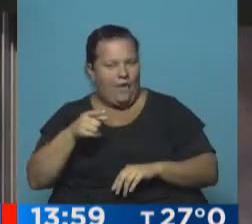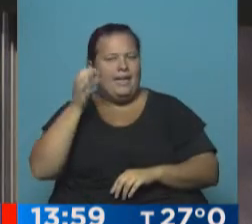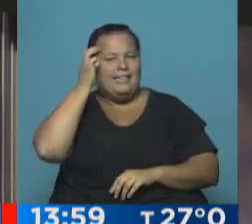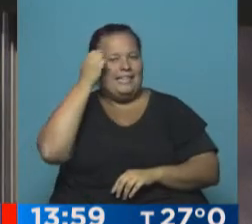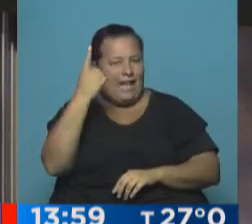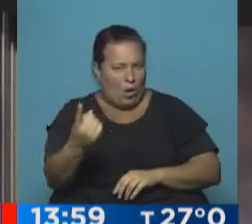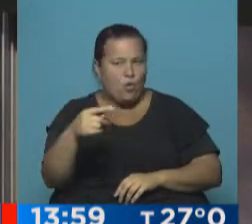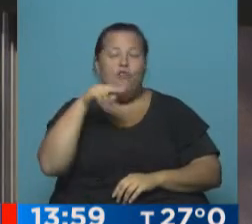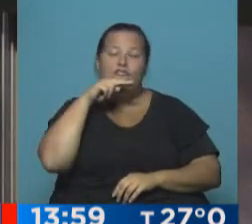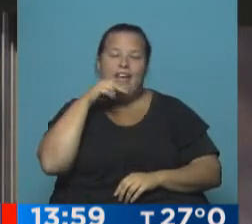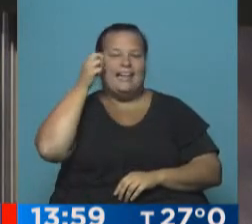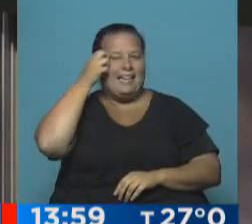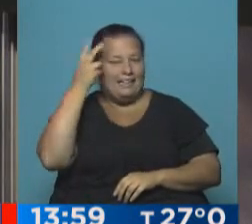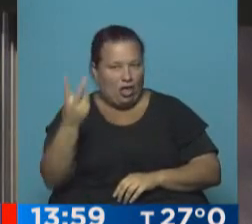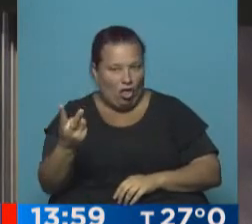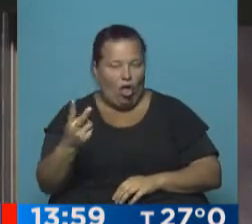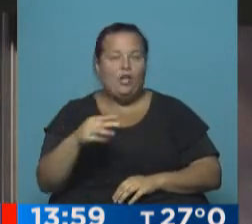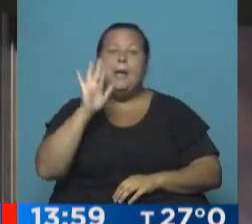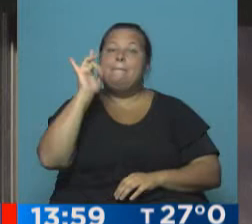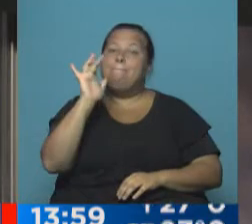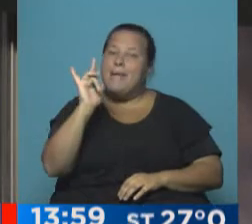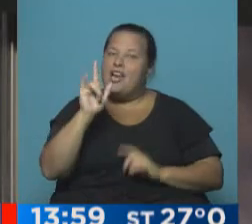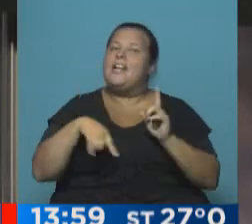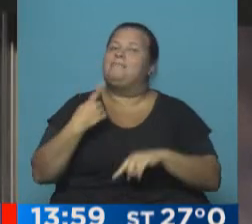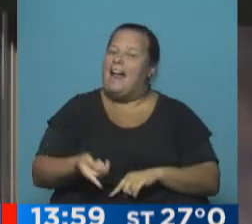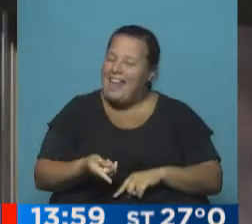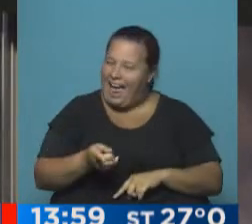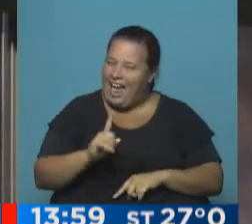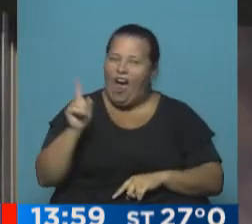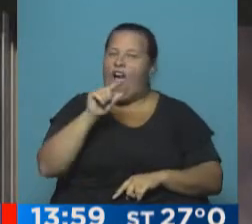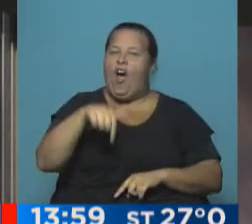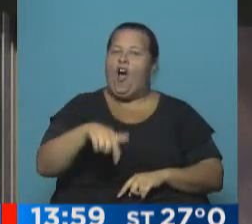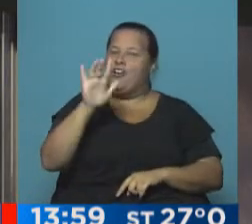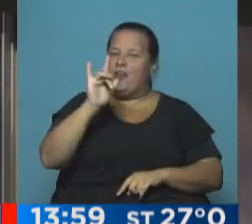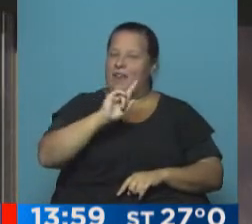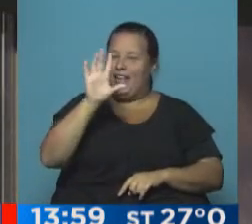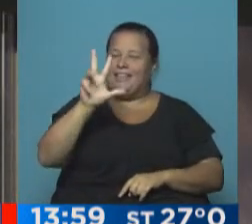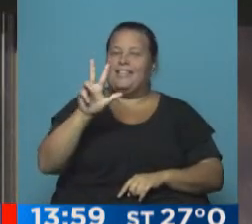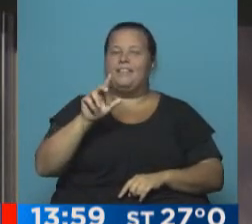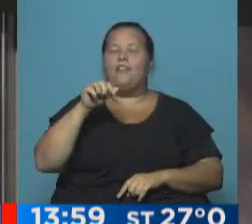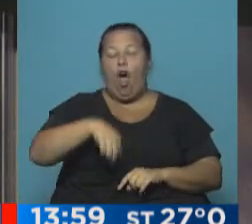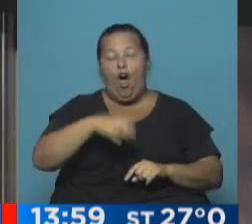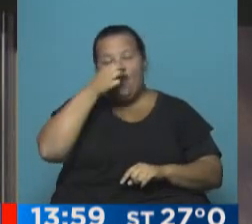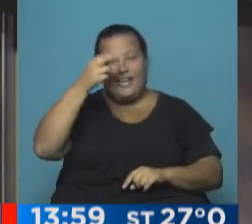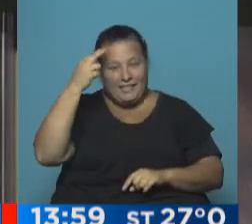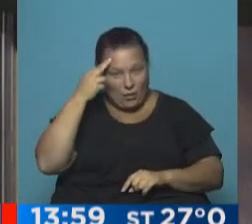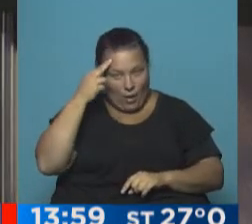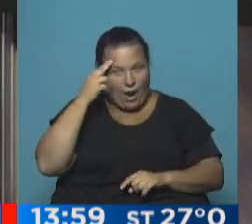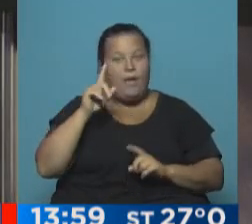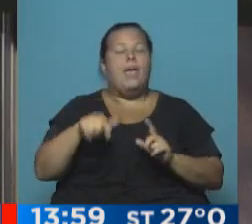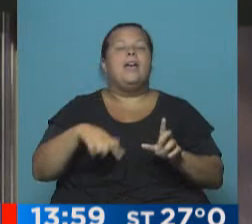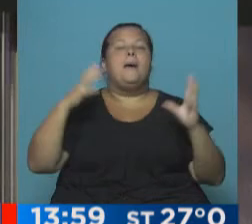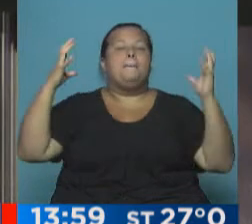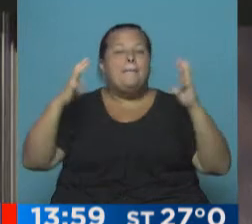31, el viernes 32, el miércoles es mañana, no hoy es miércoles 31, 29. Y la